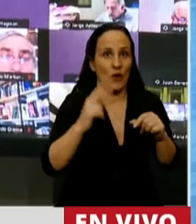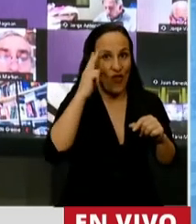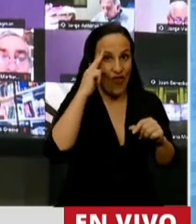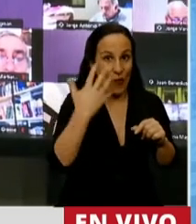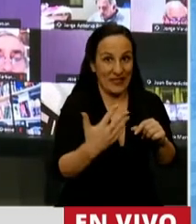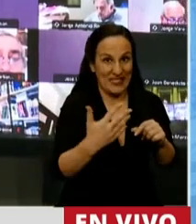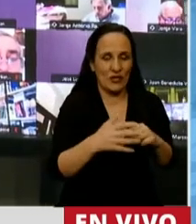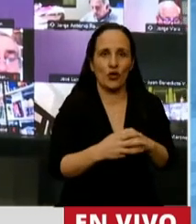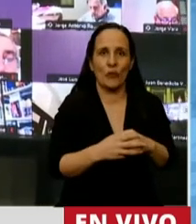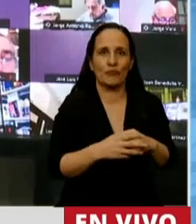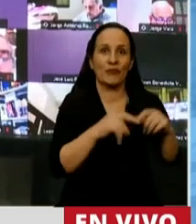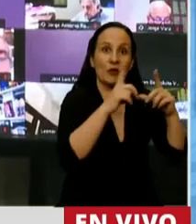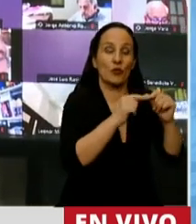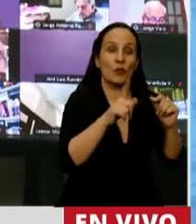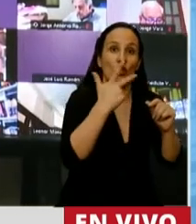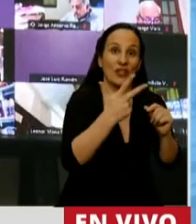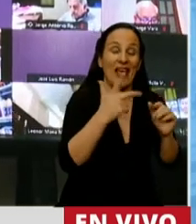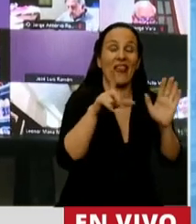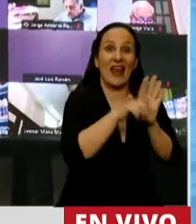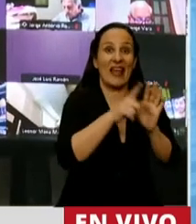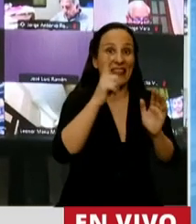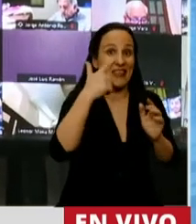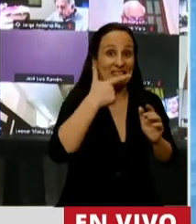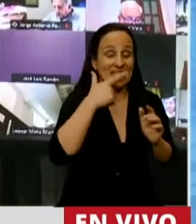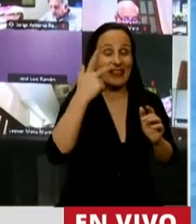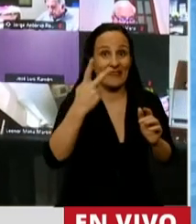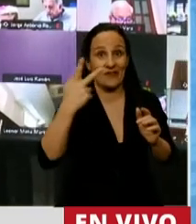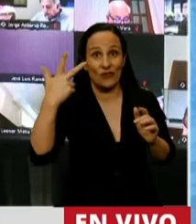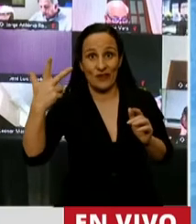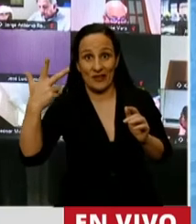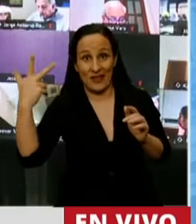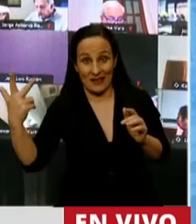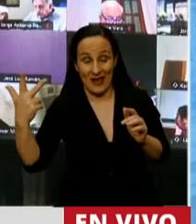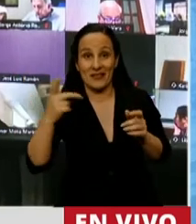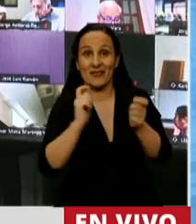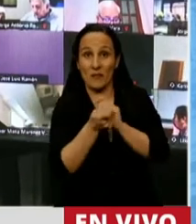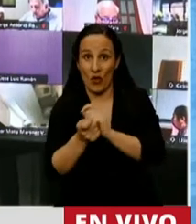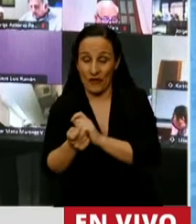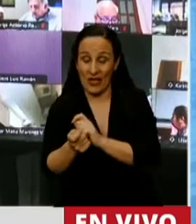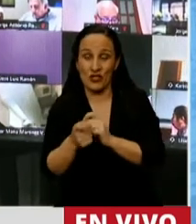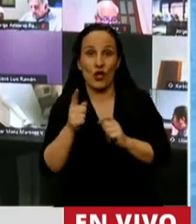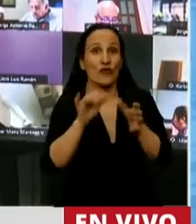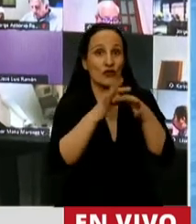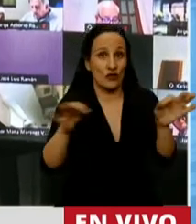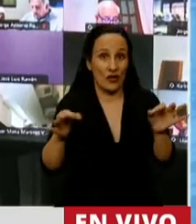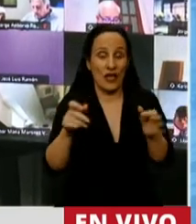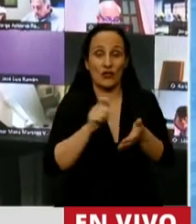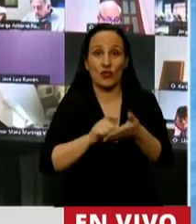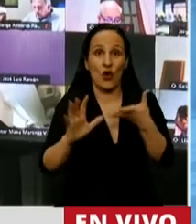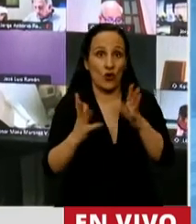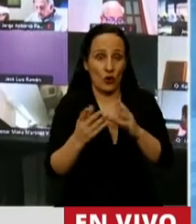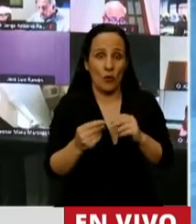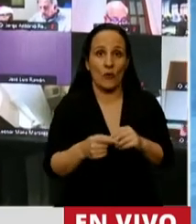Sustituyese el artículo 3 de la Ley 17.233 y sus modificatorias, el cual te dará redactado de la siguiente forma.